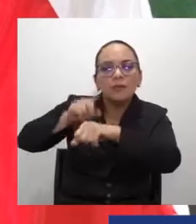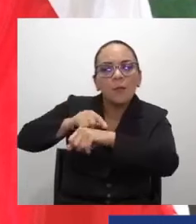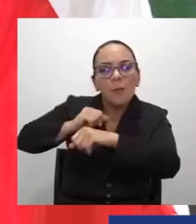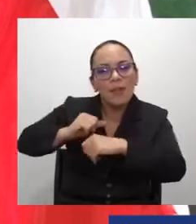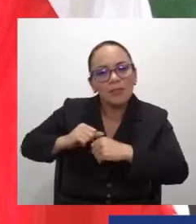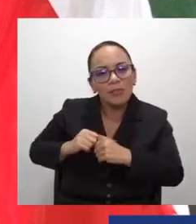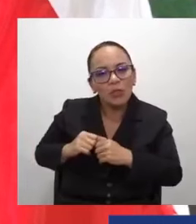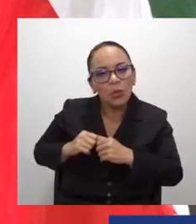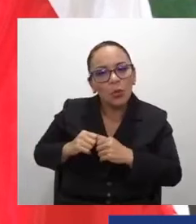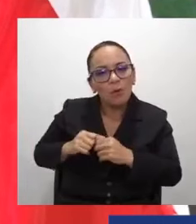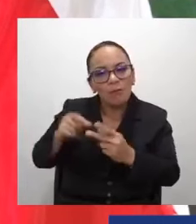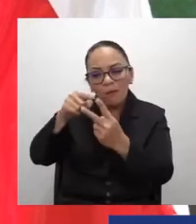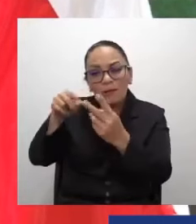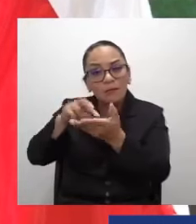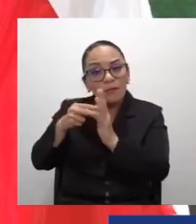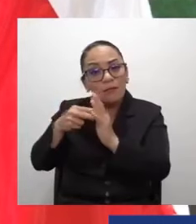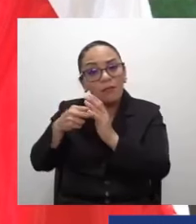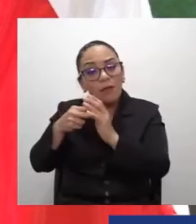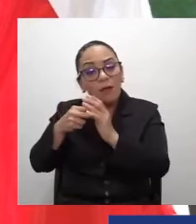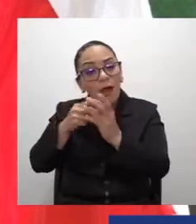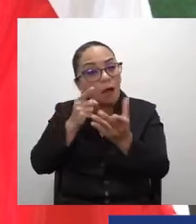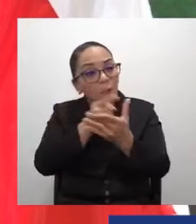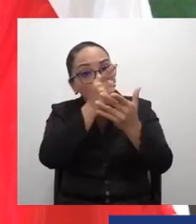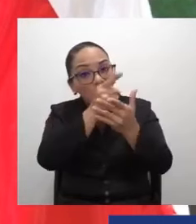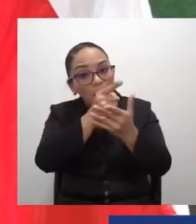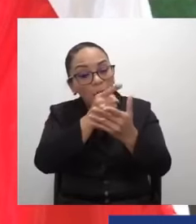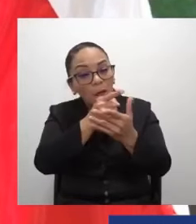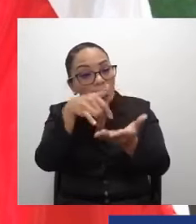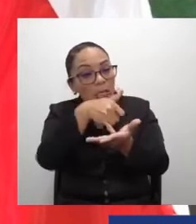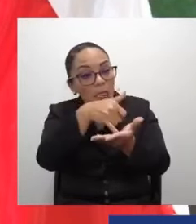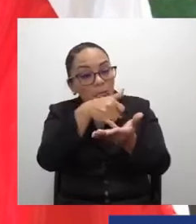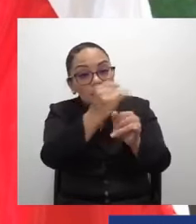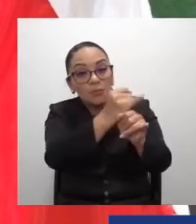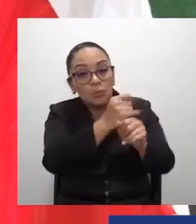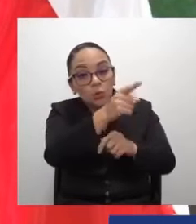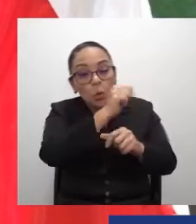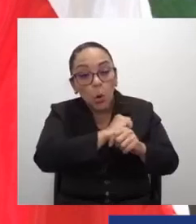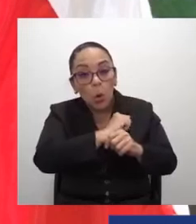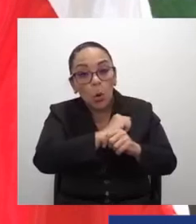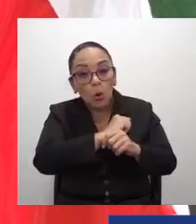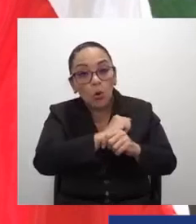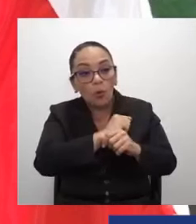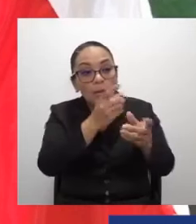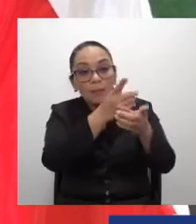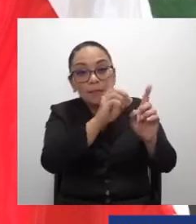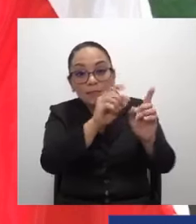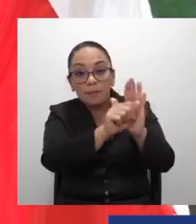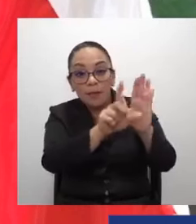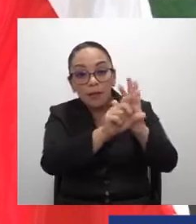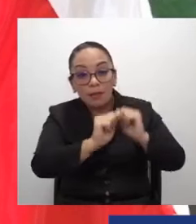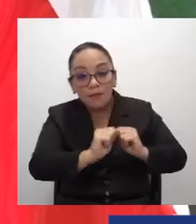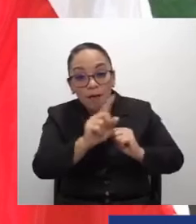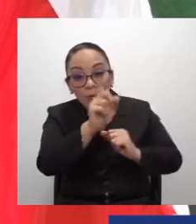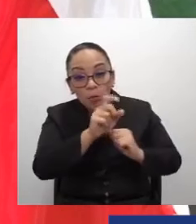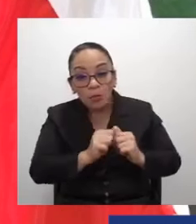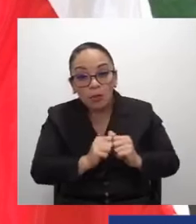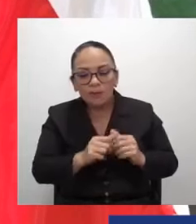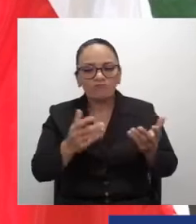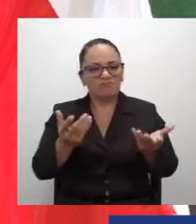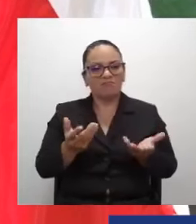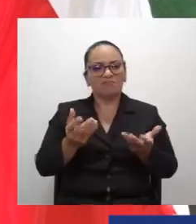Eso es socavar la institucionalidad y la independencia de la Asamblea Legislativa. Costarricenses, ¿cuándo